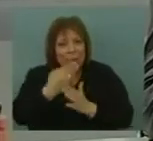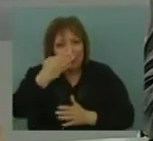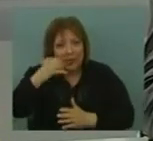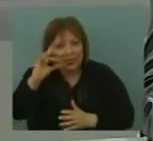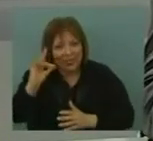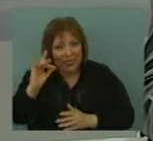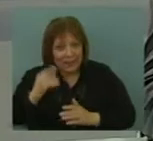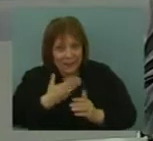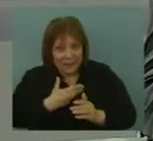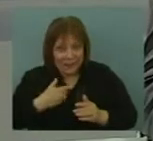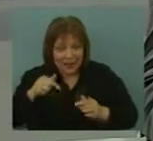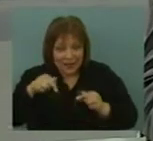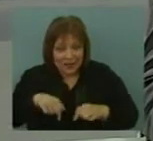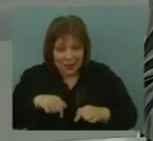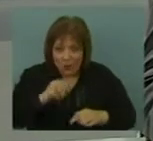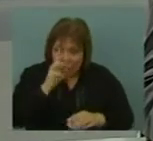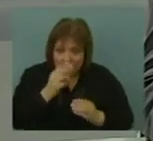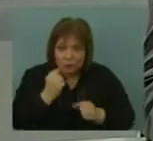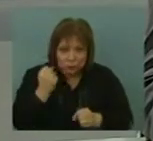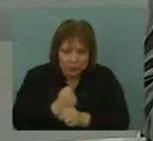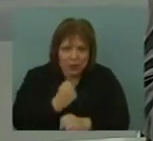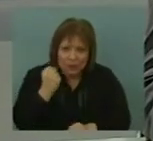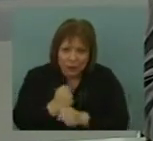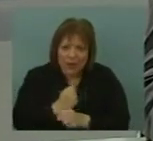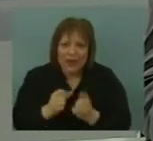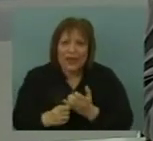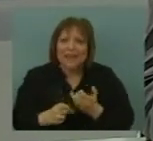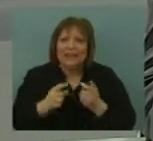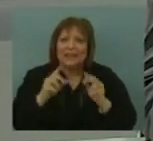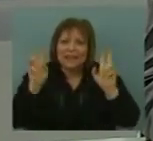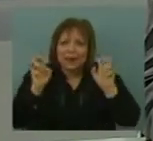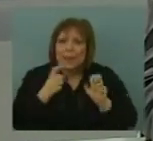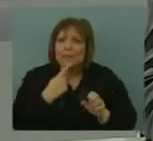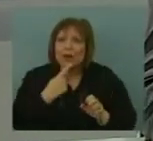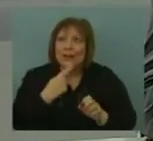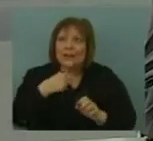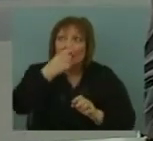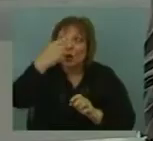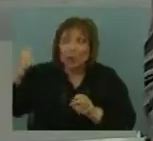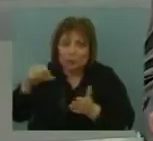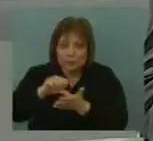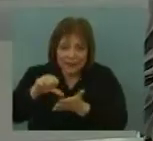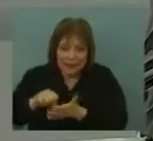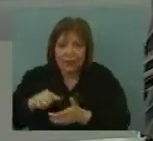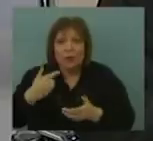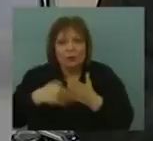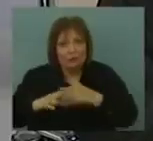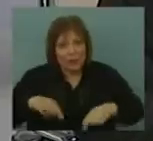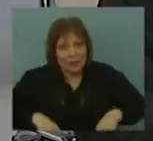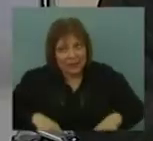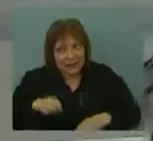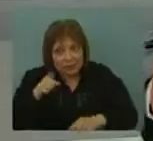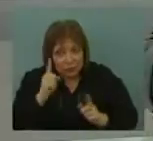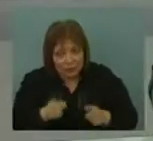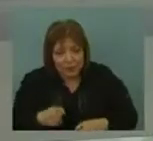de Desarrollo, compatriota uruguayo que ha trabajado mucho en el tema de política exterior, sobre todo. Fue ministro. Fue ministro, claro, pensando